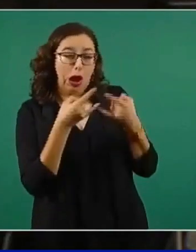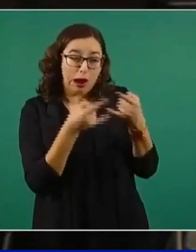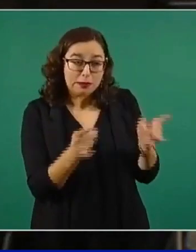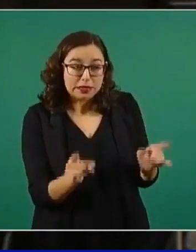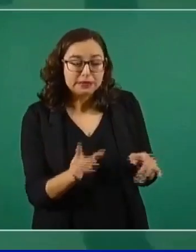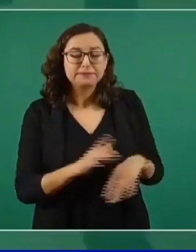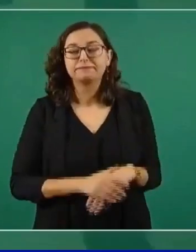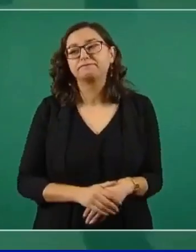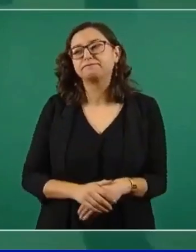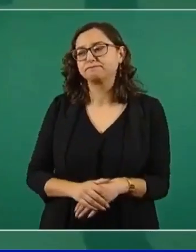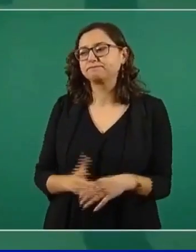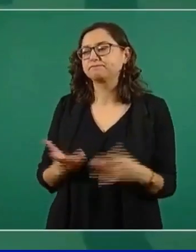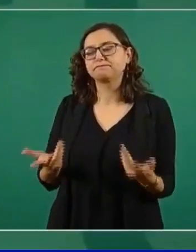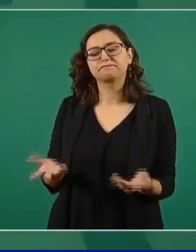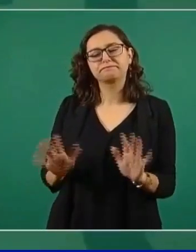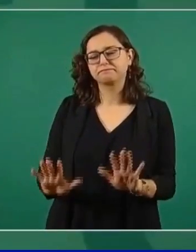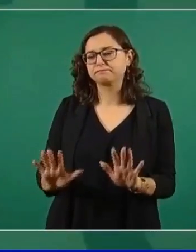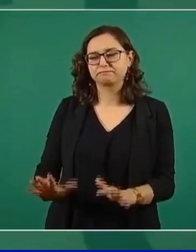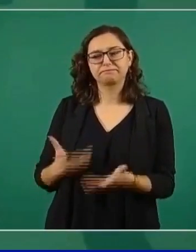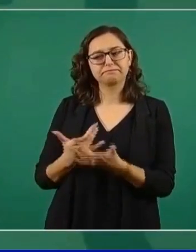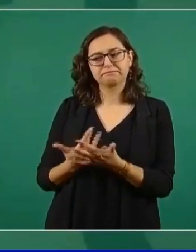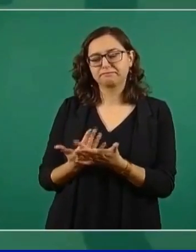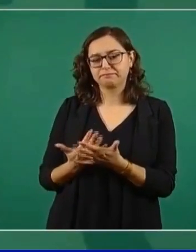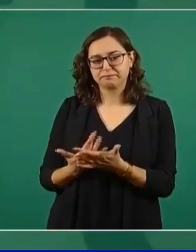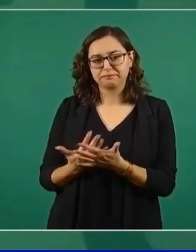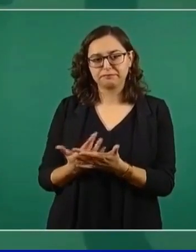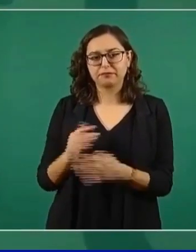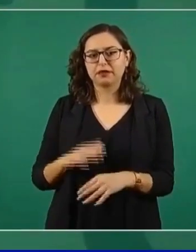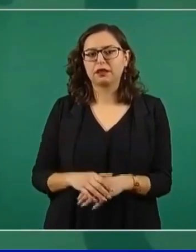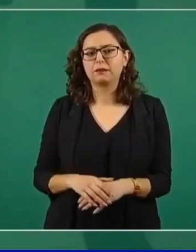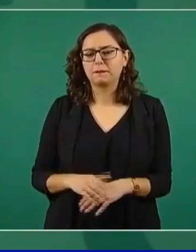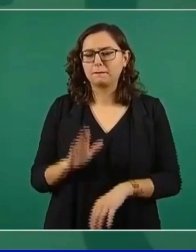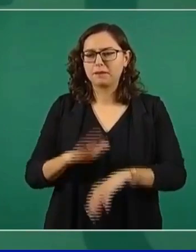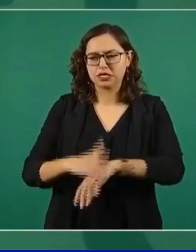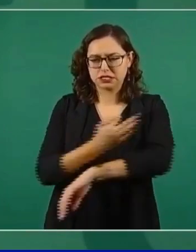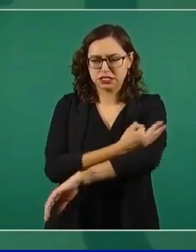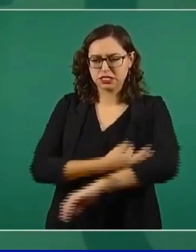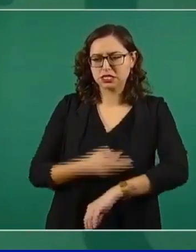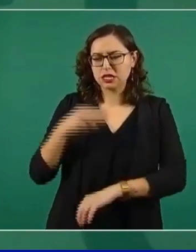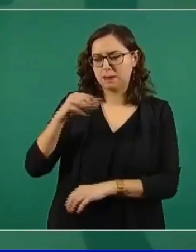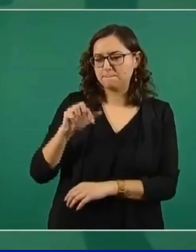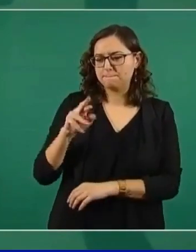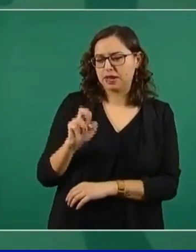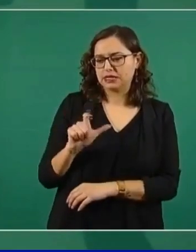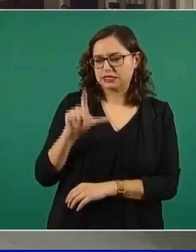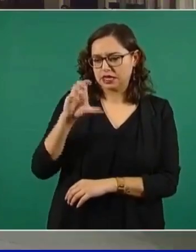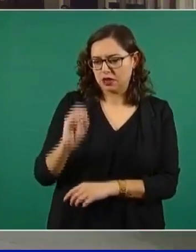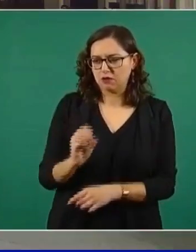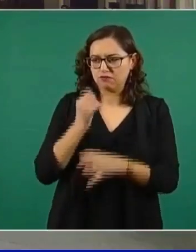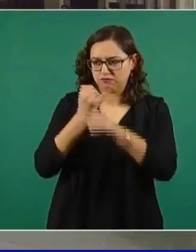Vamos a pedirle mejor a Marcelo que él informe el día de hoy sobre esto, si te parece. Gracias, presidente.